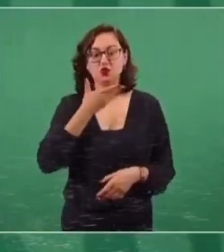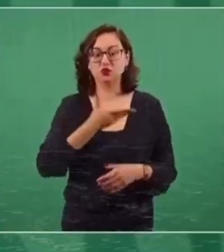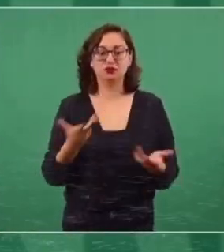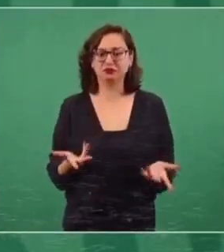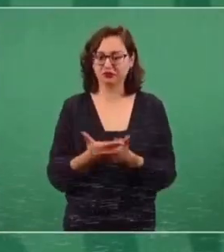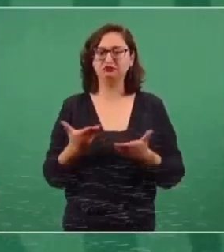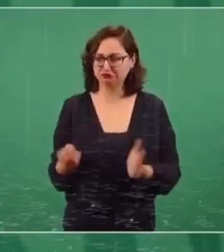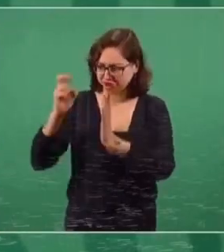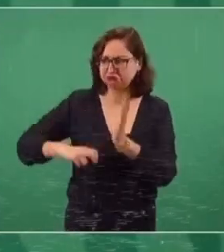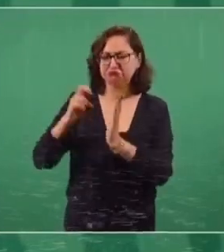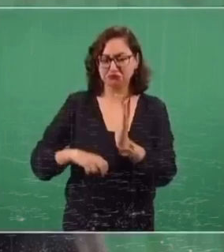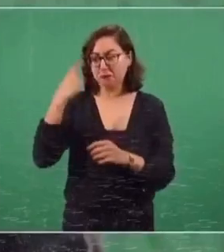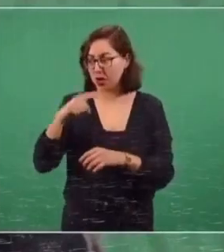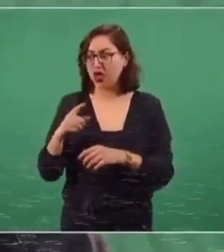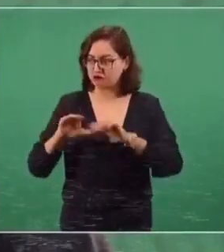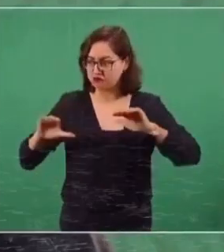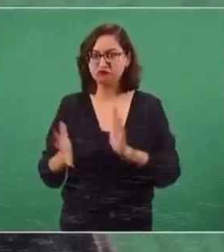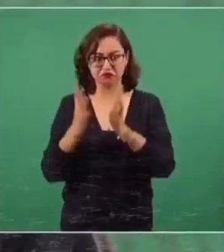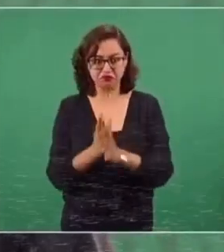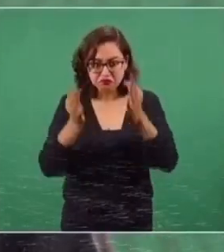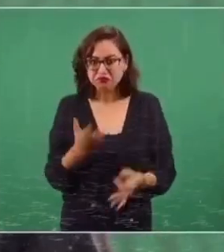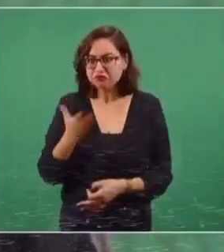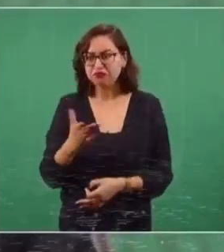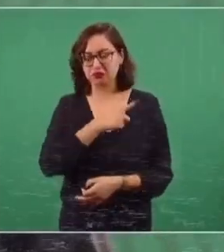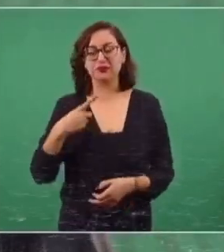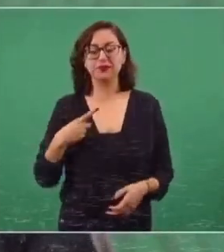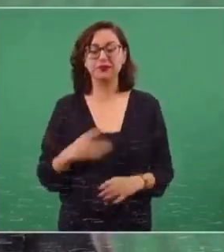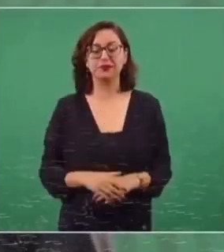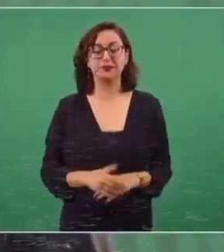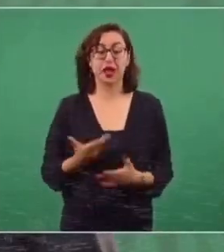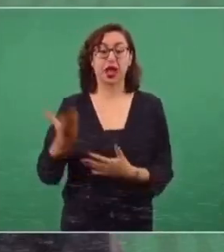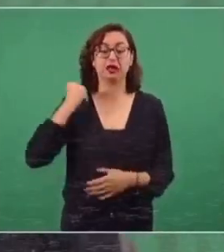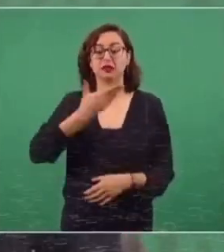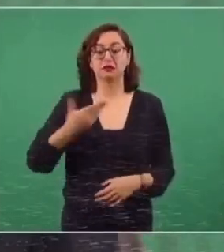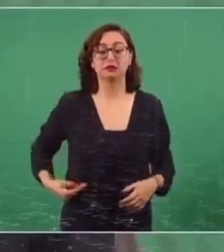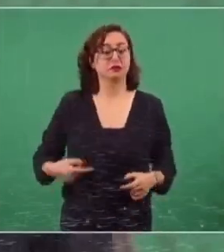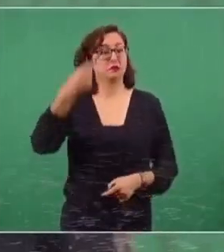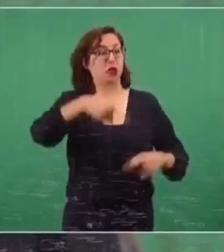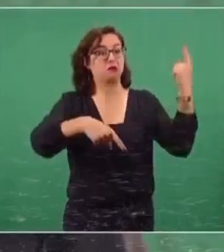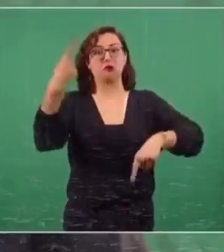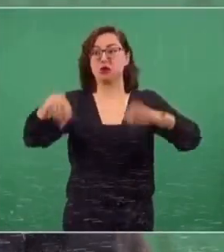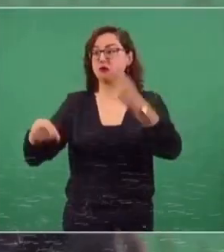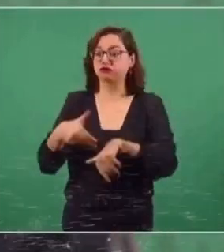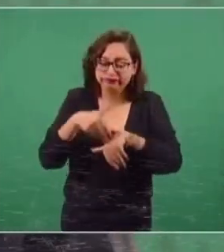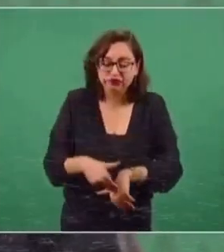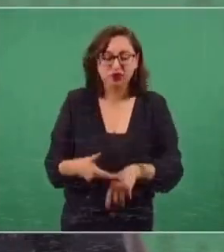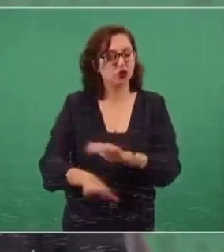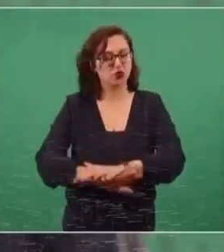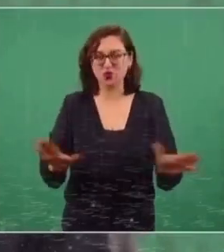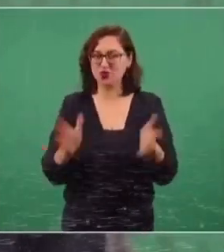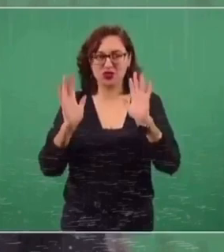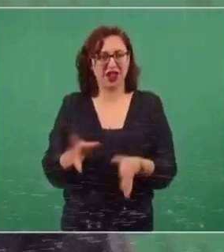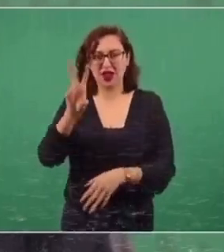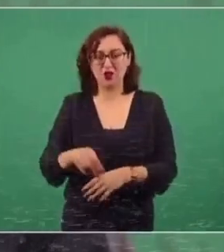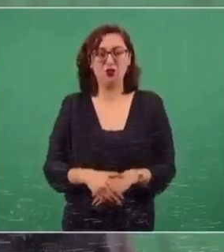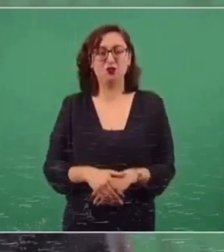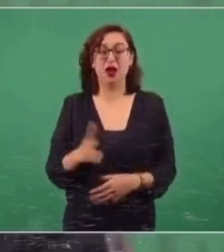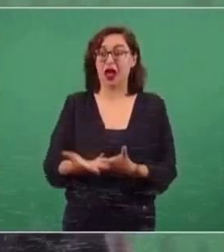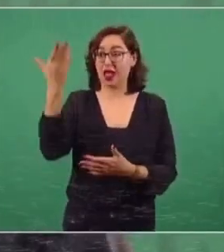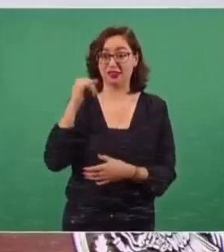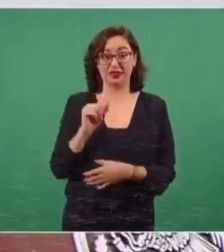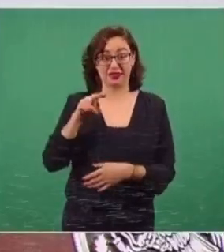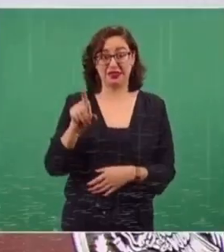consignas del presidente, como era antes, de que llamaban al presidente del Instituto Electoral,